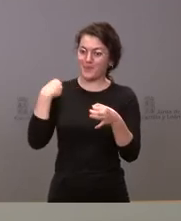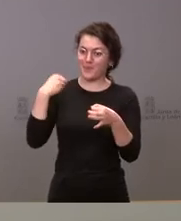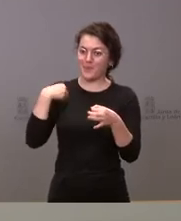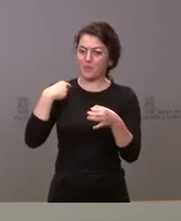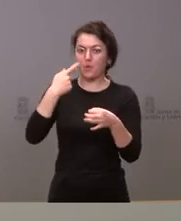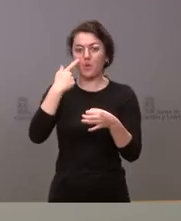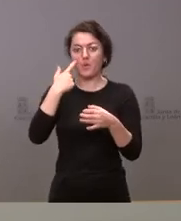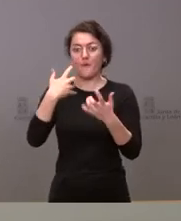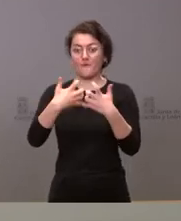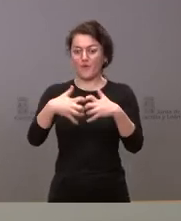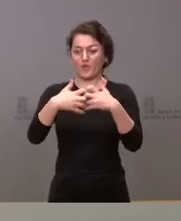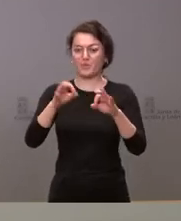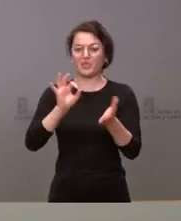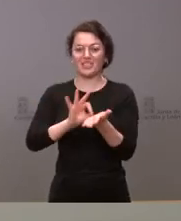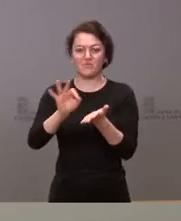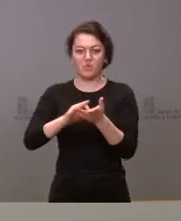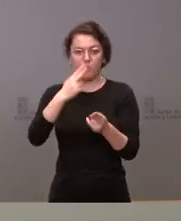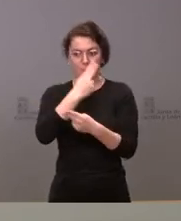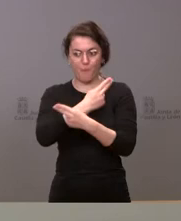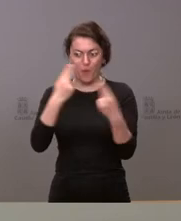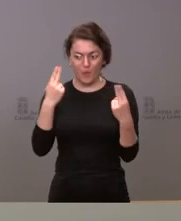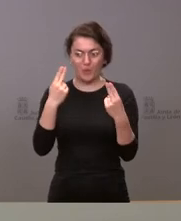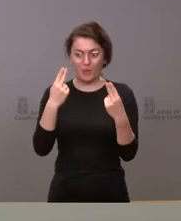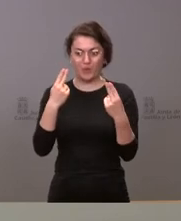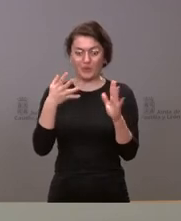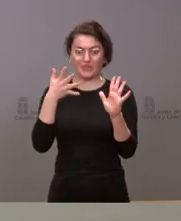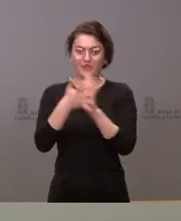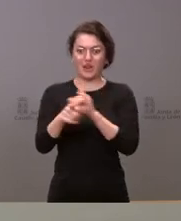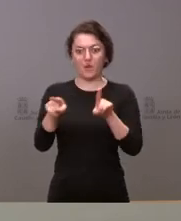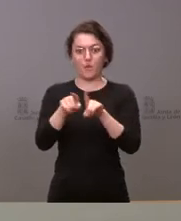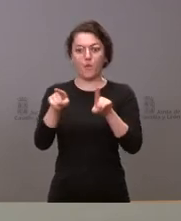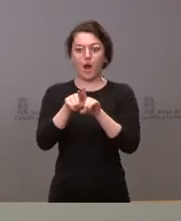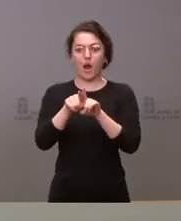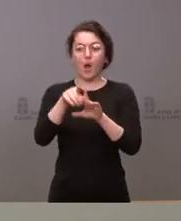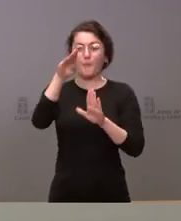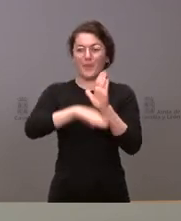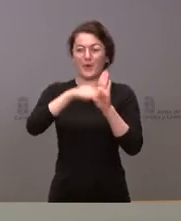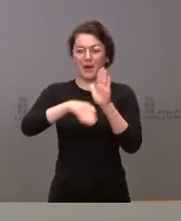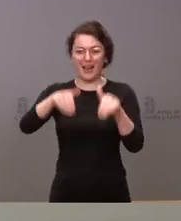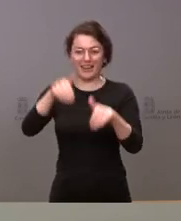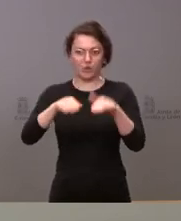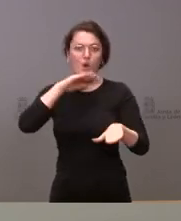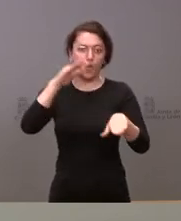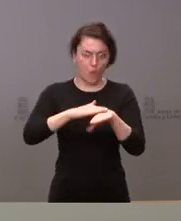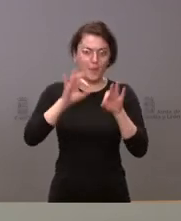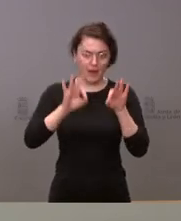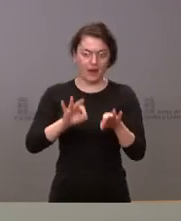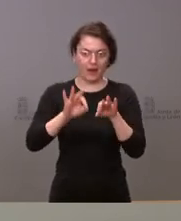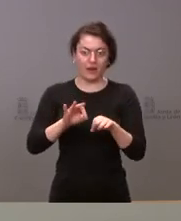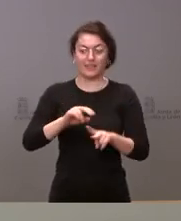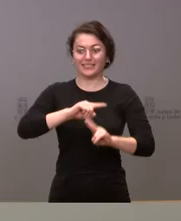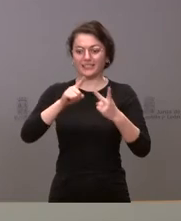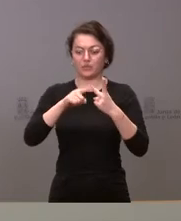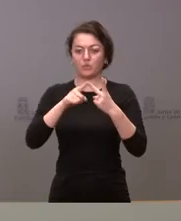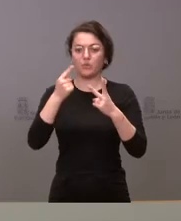funcionamiento de los servicios públicos y, por tanto, del cumplimiento de los programas electorales y, el segundo, medidas de respuesta en el